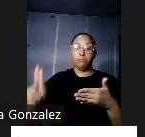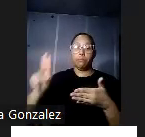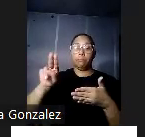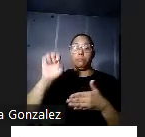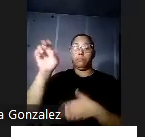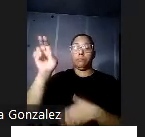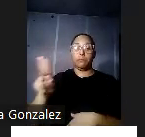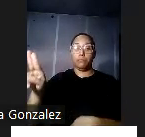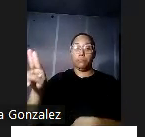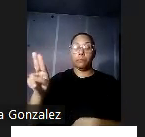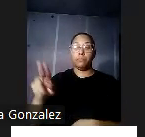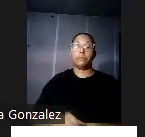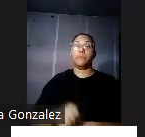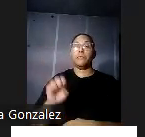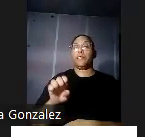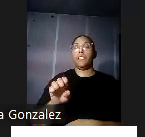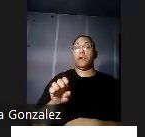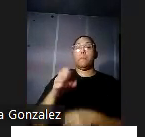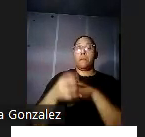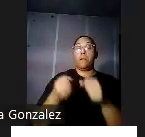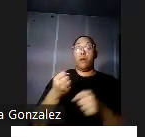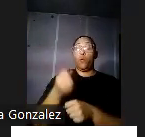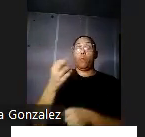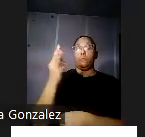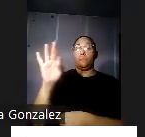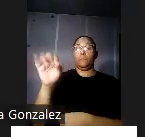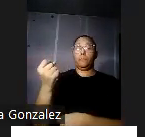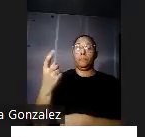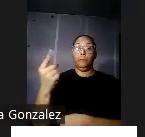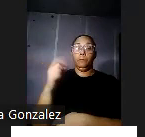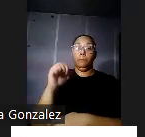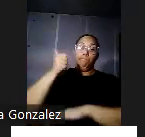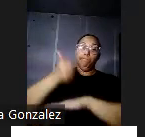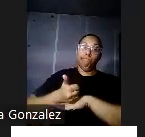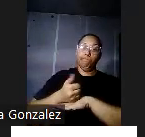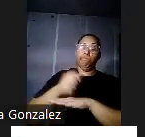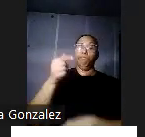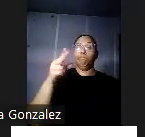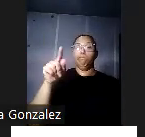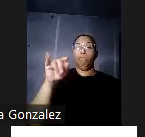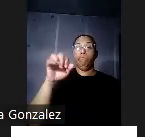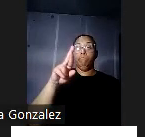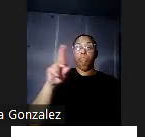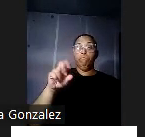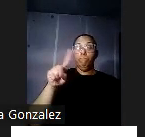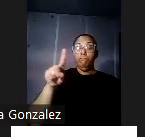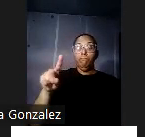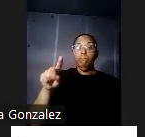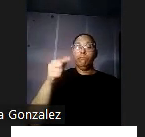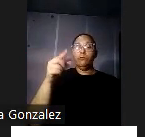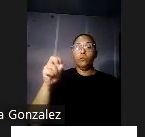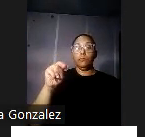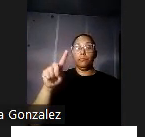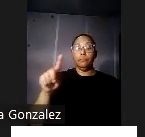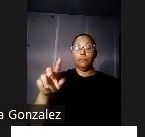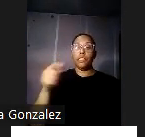y en 1911 fundó junto a los doctores Pedro Gutiérrez y Garavide y Isaac González Martínez lo mencionó hace